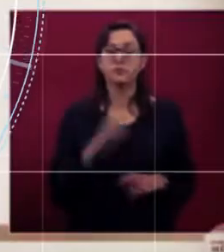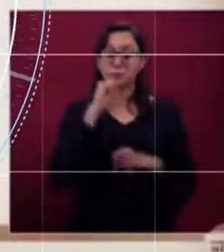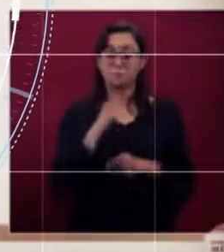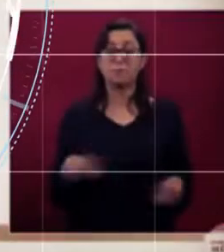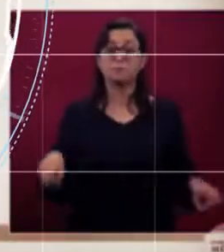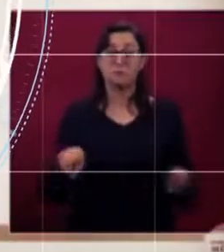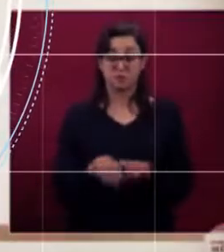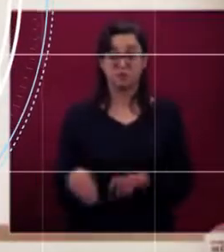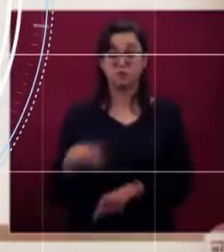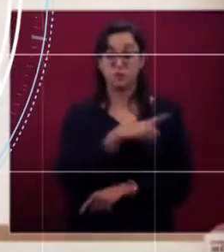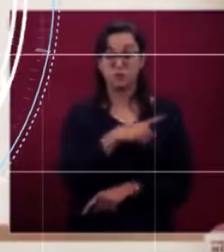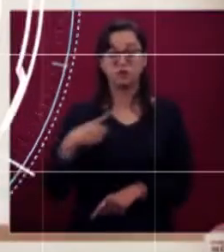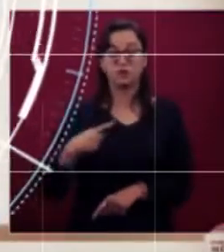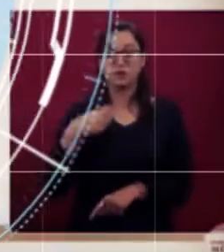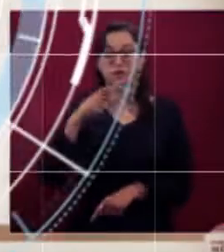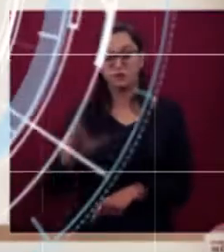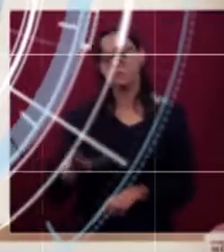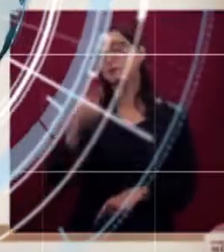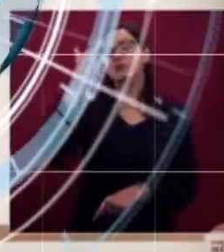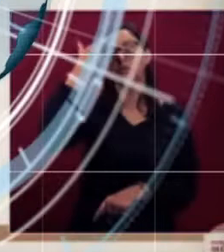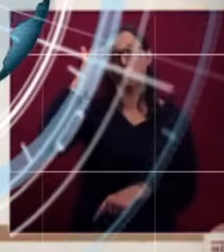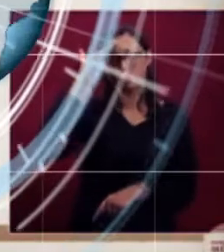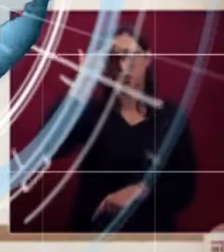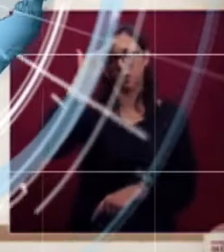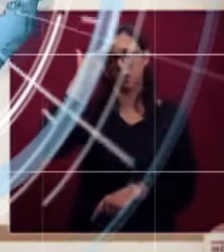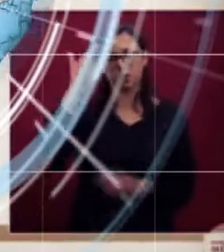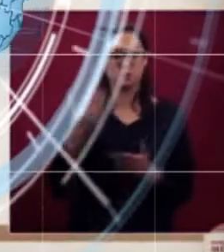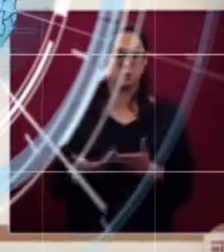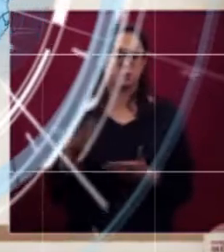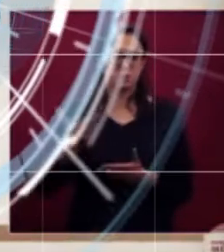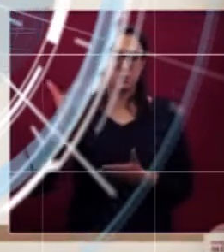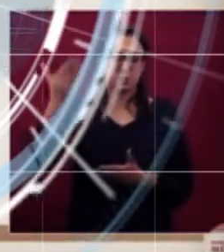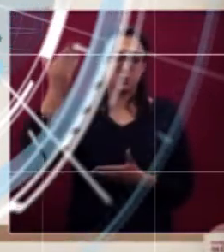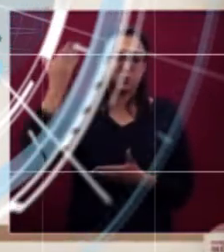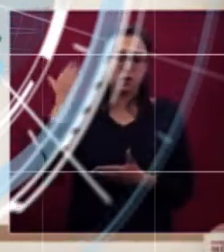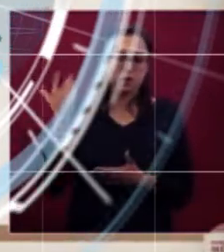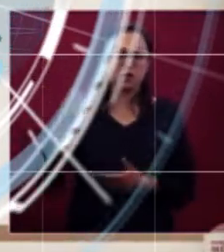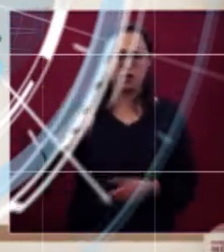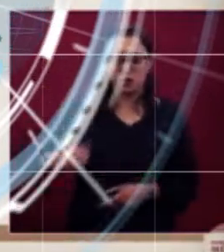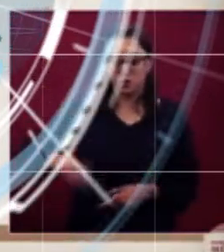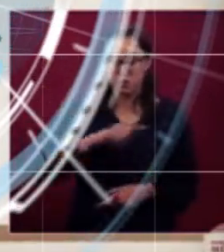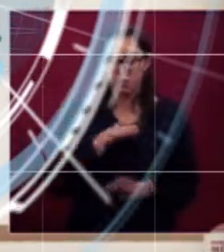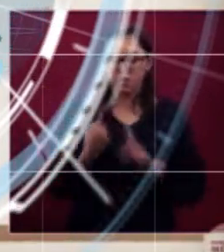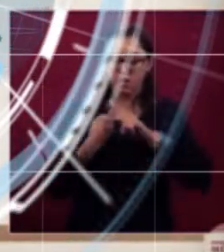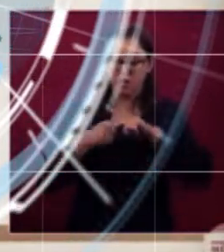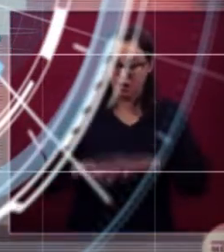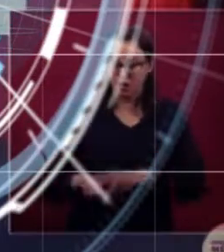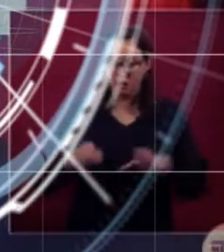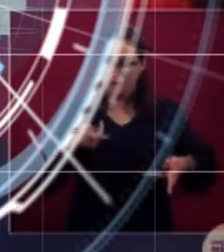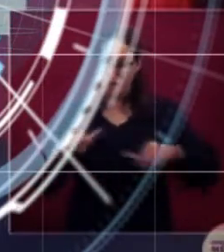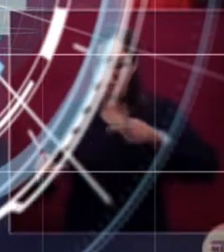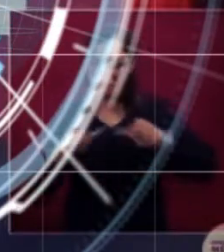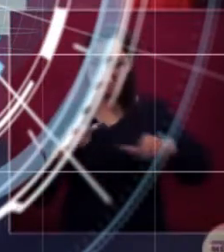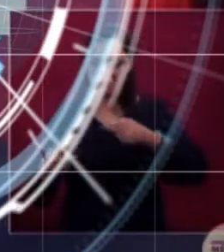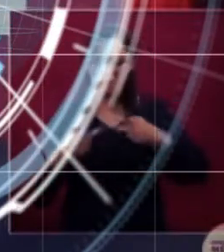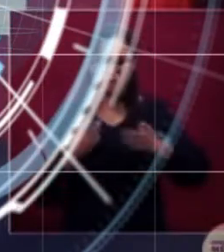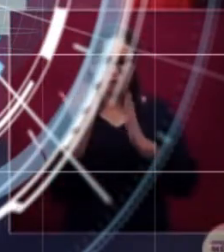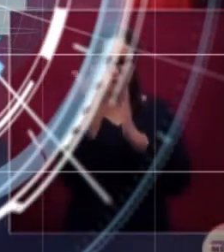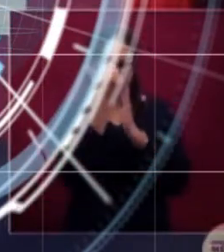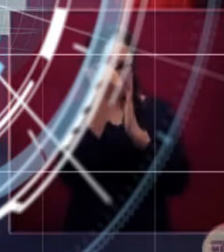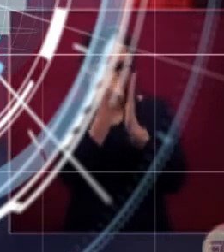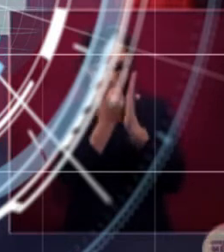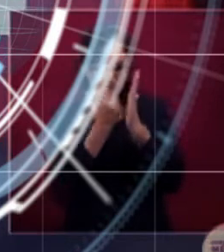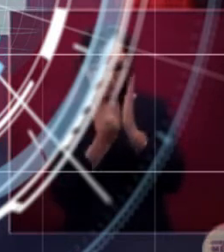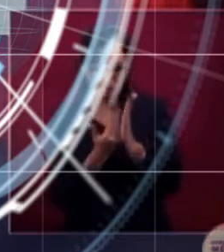Hemos comentado ya desde hace varias semanas, empezamos a preparar una guía técnica para que todos los